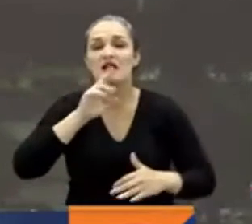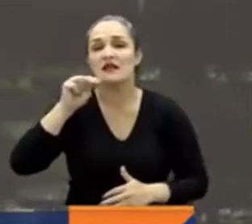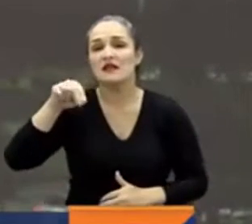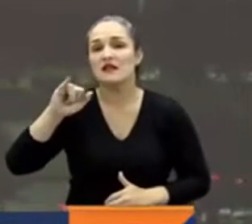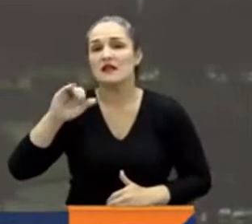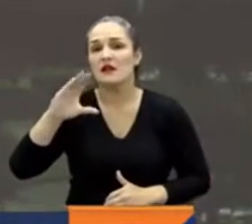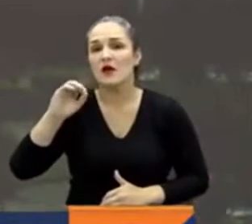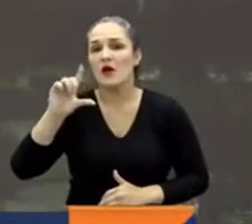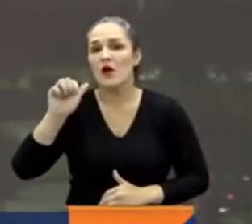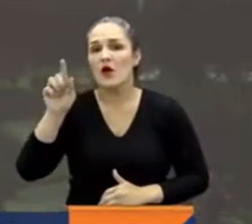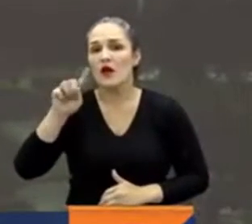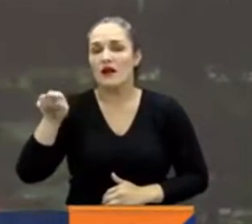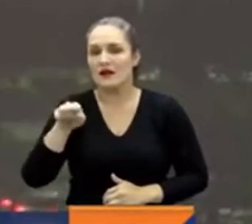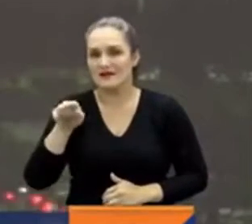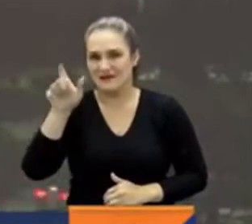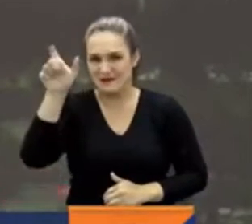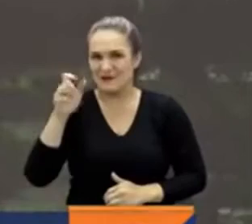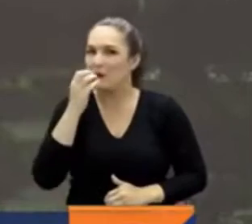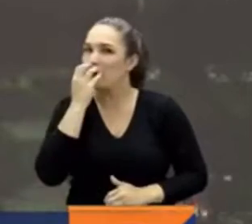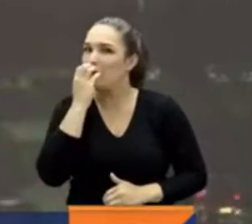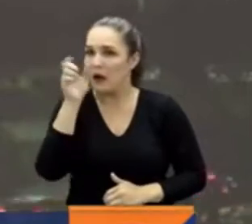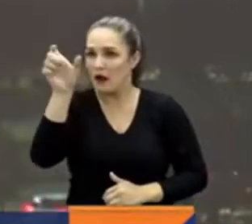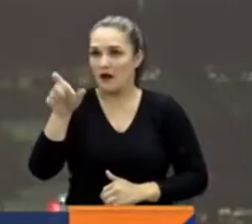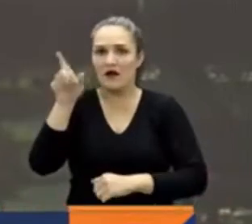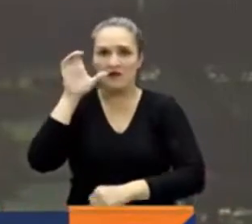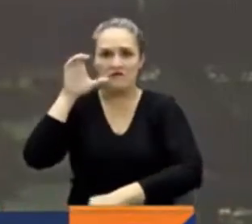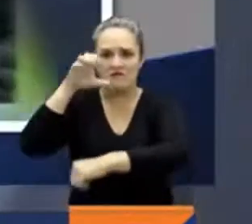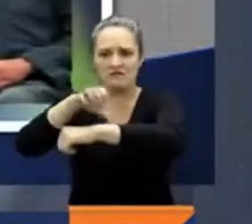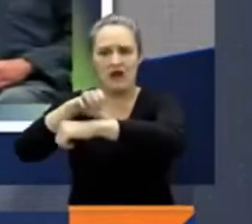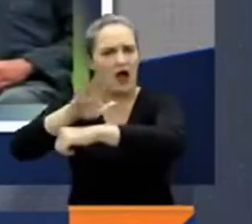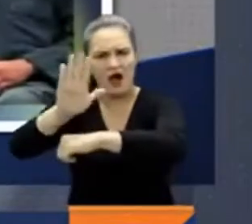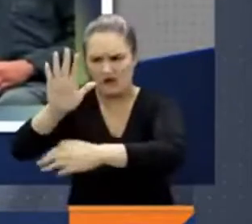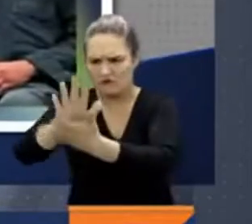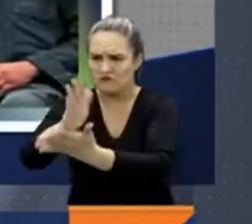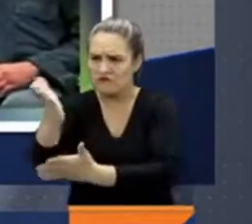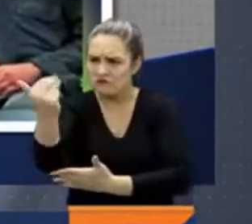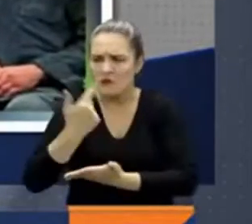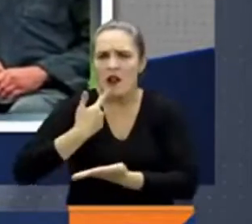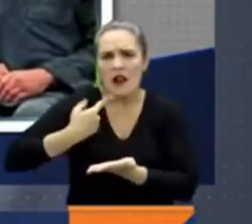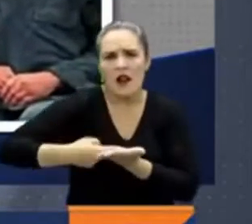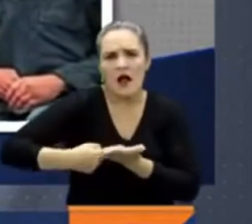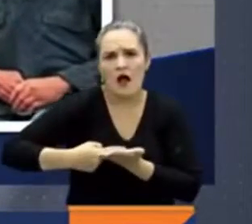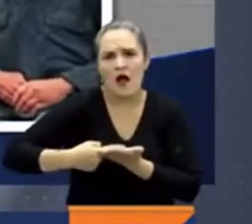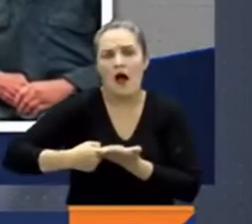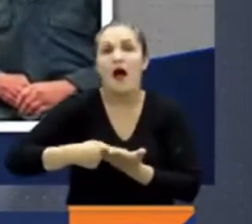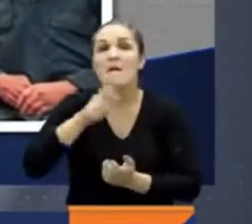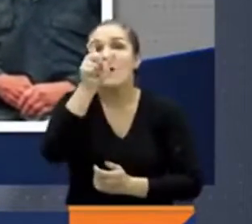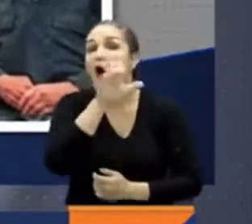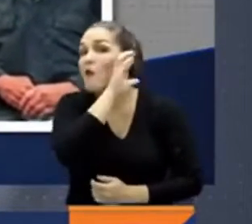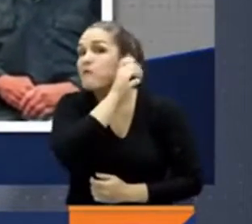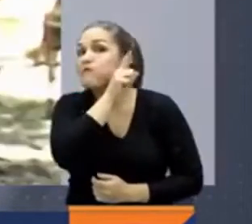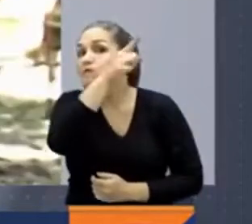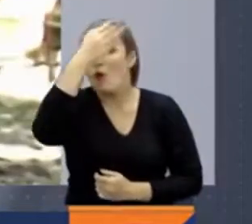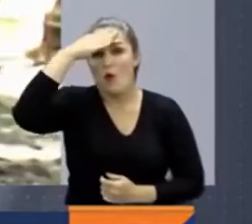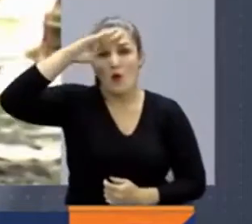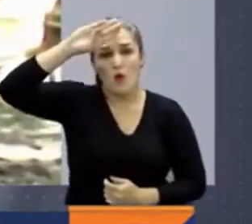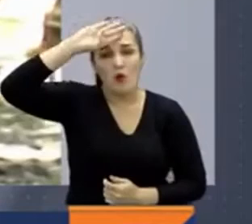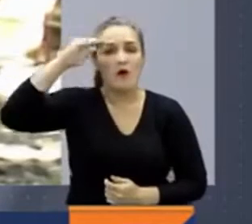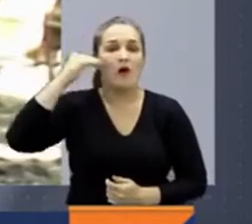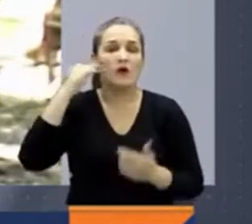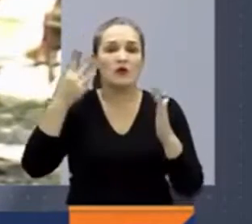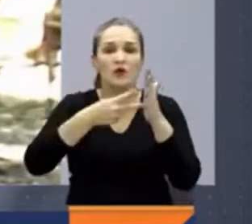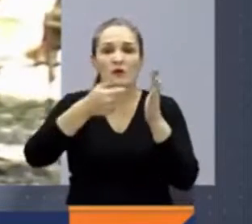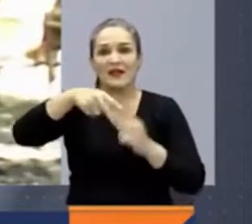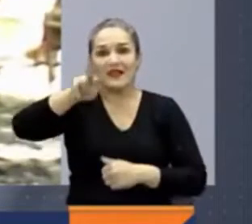Rodríguez Bautista, alias Gavino, se conoció que llegará en los próximos días a Colombia. Gavino, que estaba en Cuba al menos desde 2017,